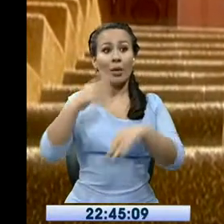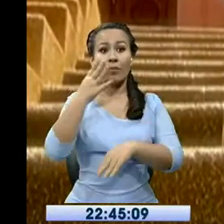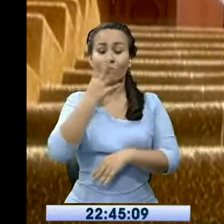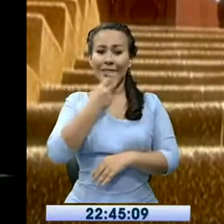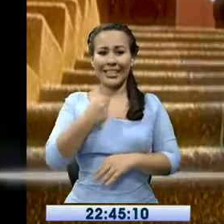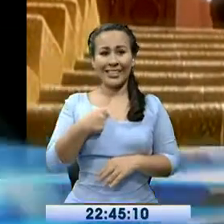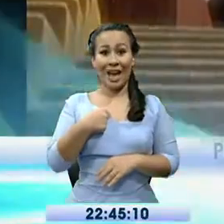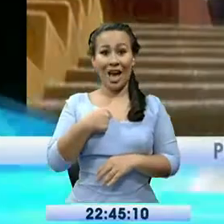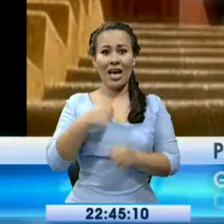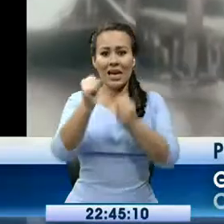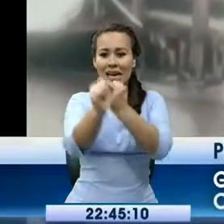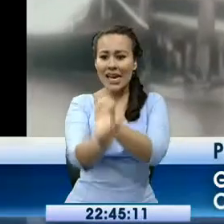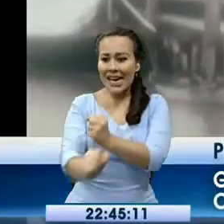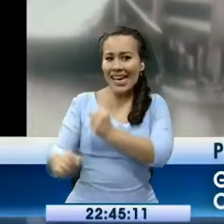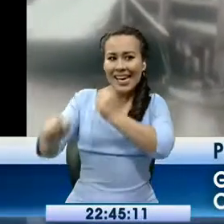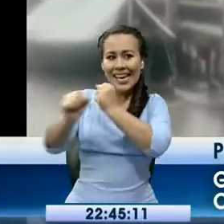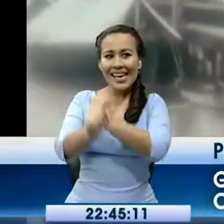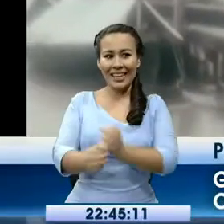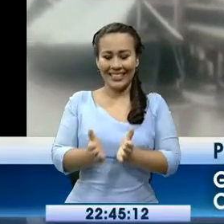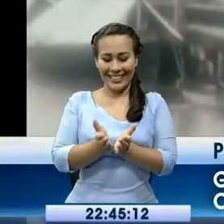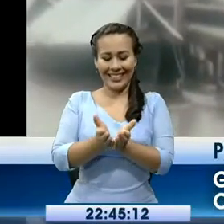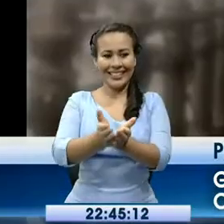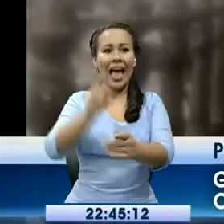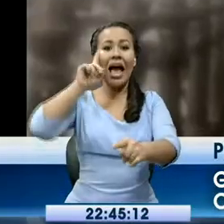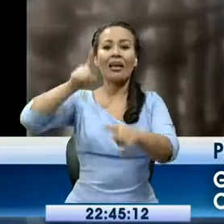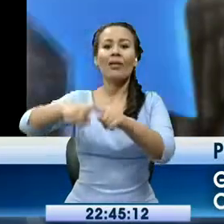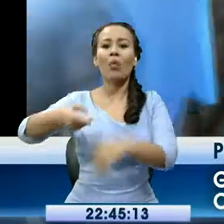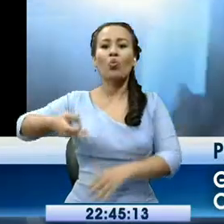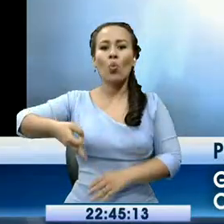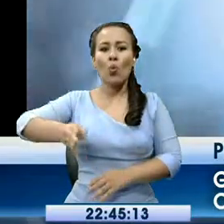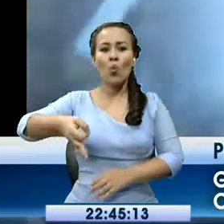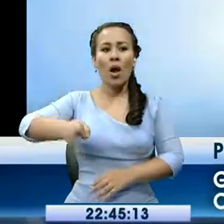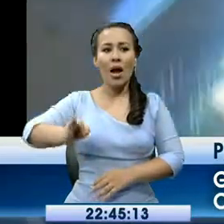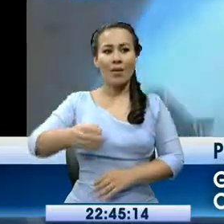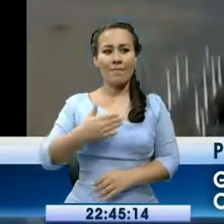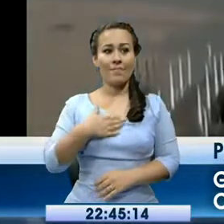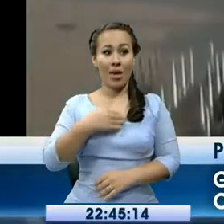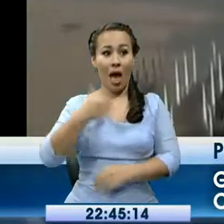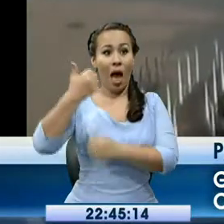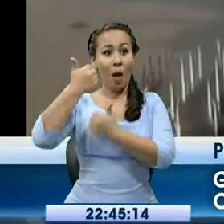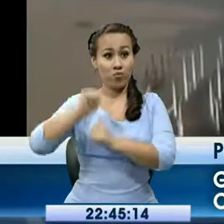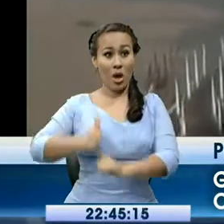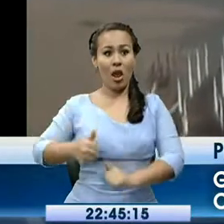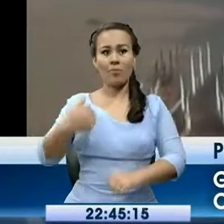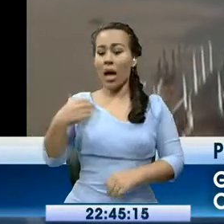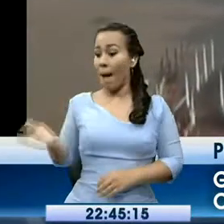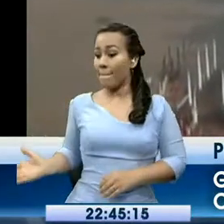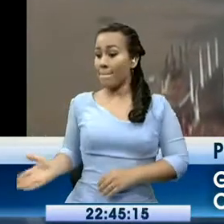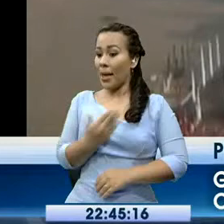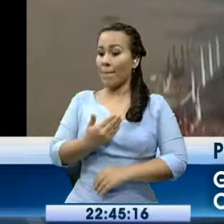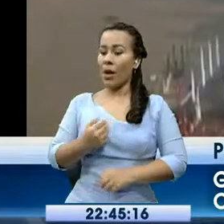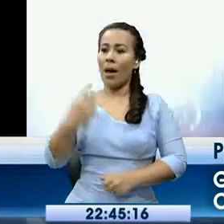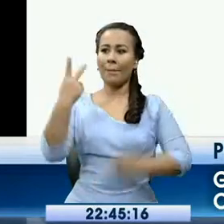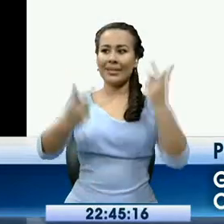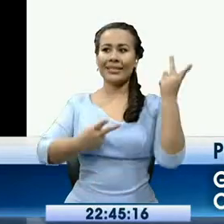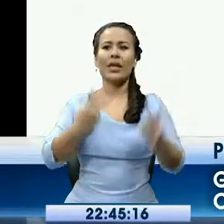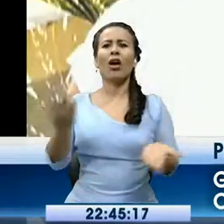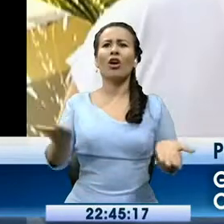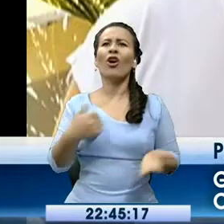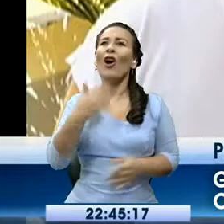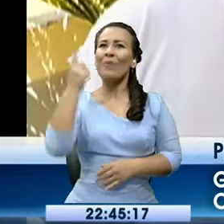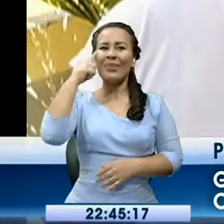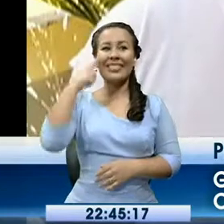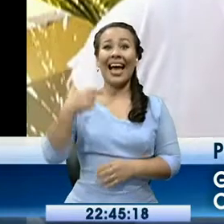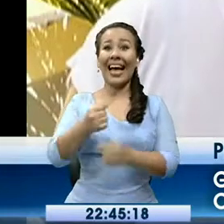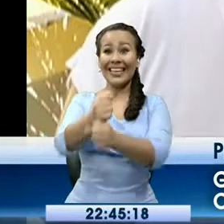paseo de niña porque mis abuelos me llevaban para allá siempre a Durán. Era una alegría cuando me decían, ¿sabes qué? Vamos a Durán,